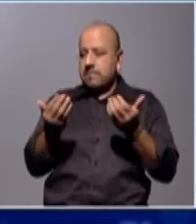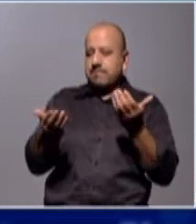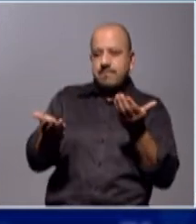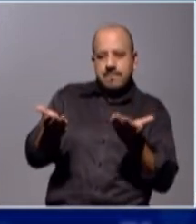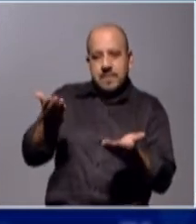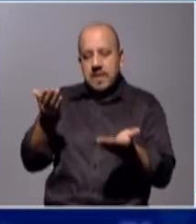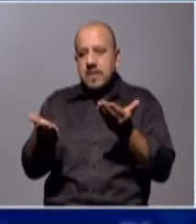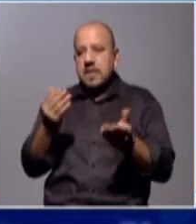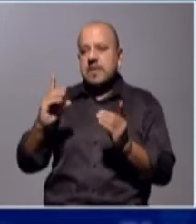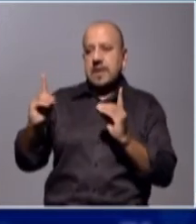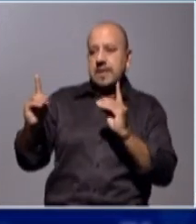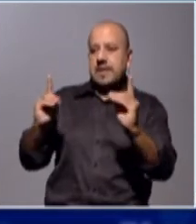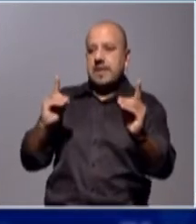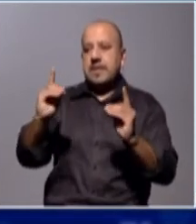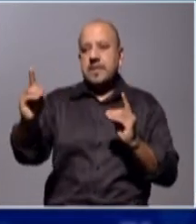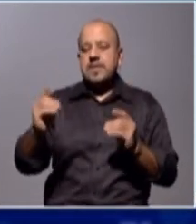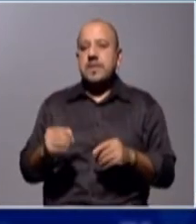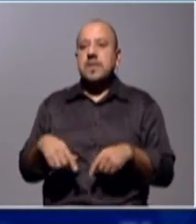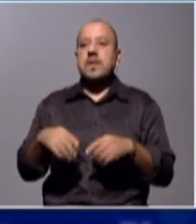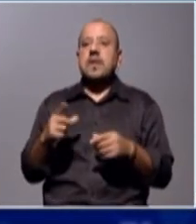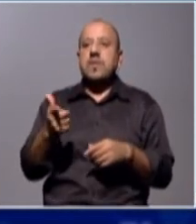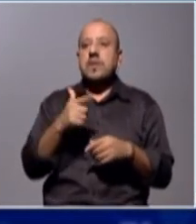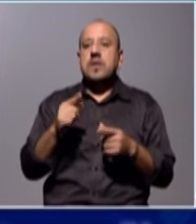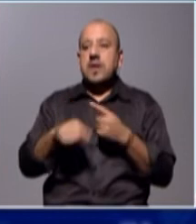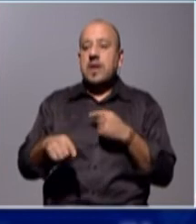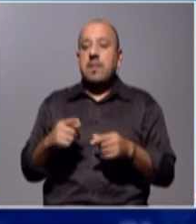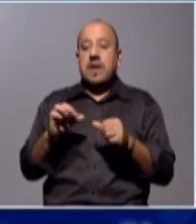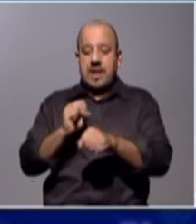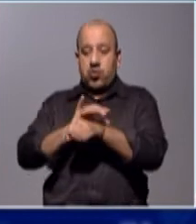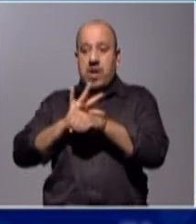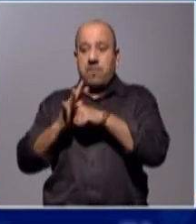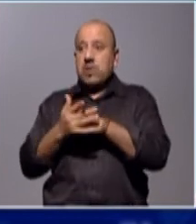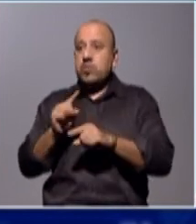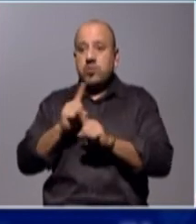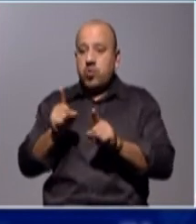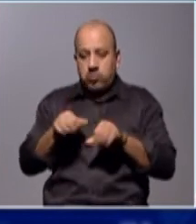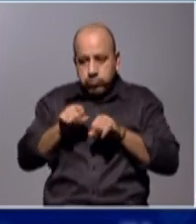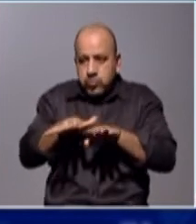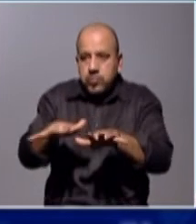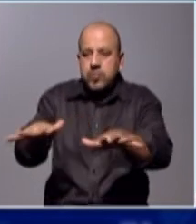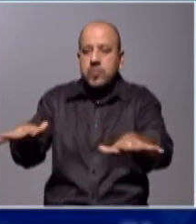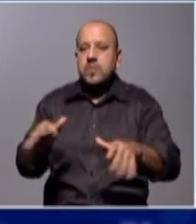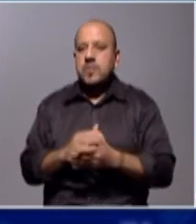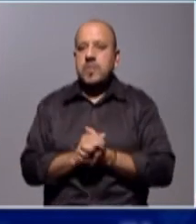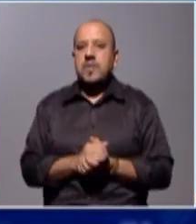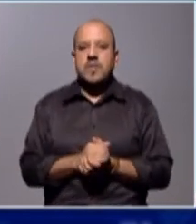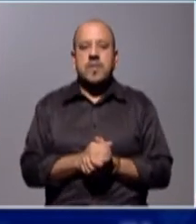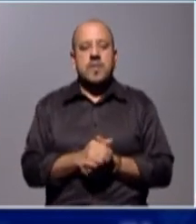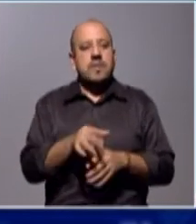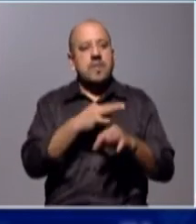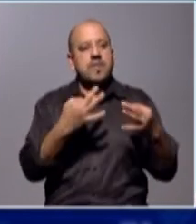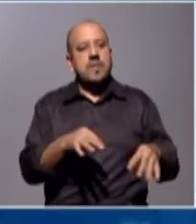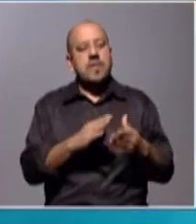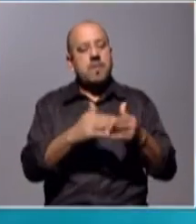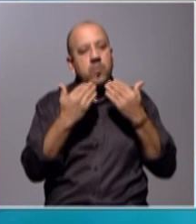esa distancia, que no permita que el virus explote en determinado lugar o en determinada comunidad. Perfecto.